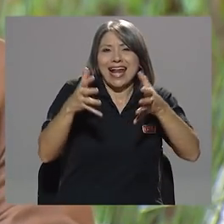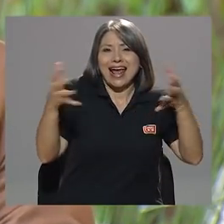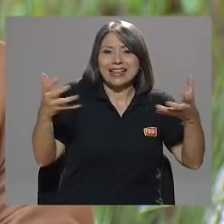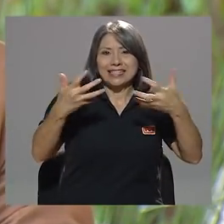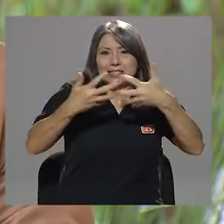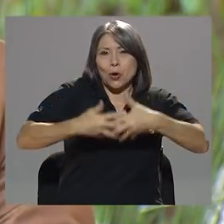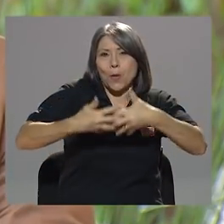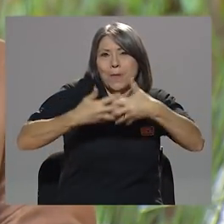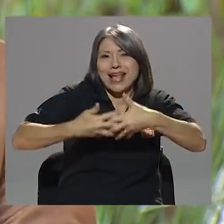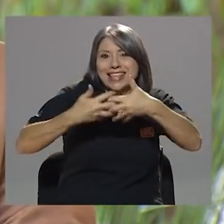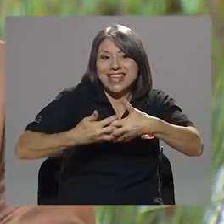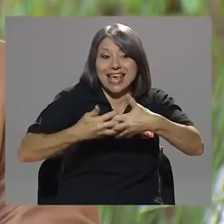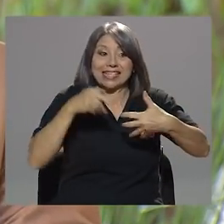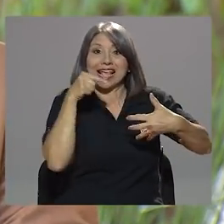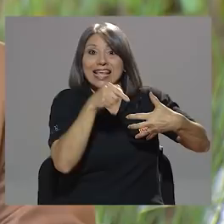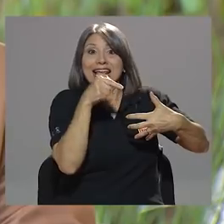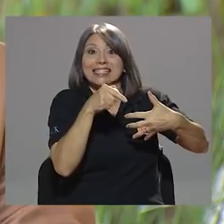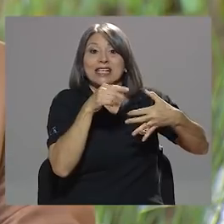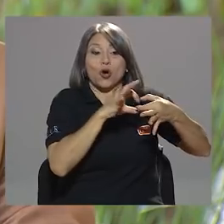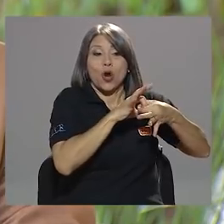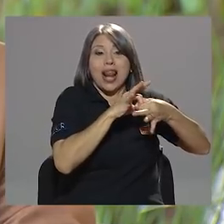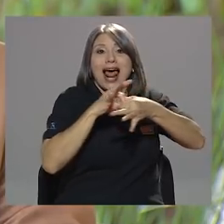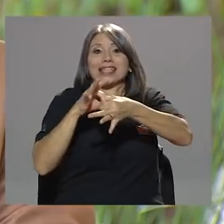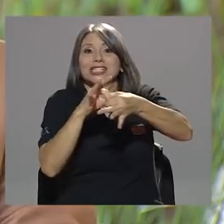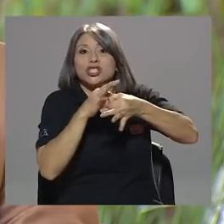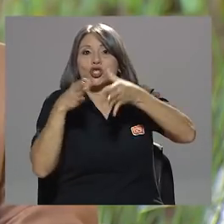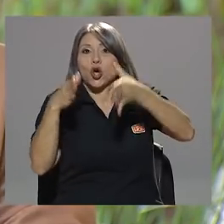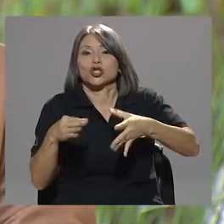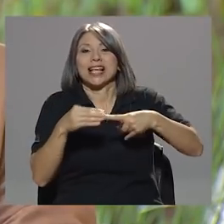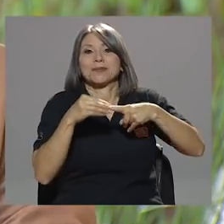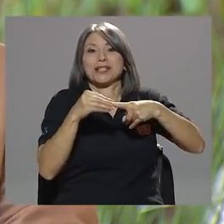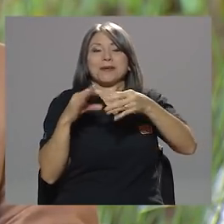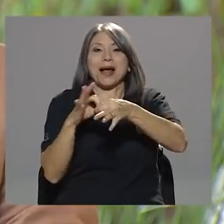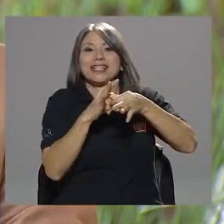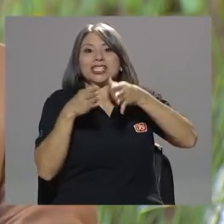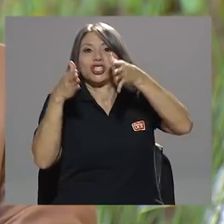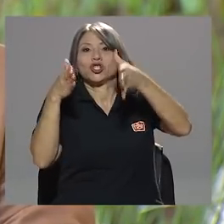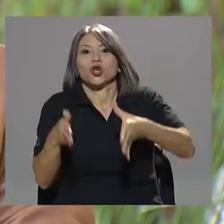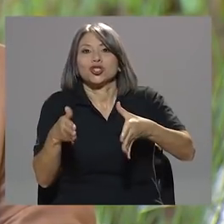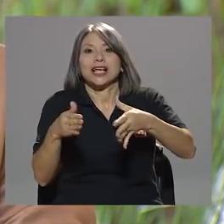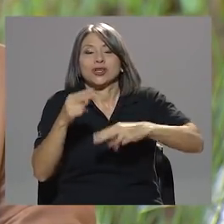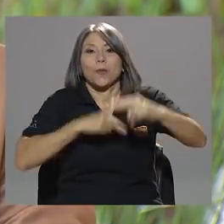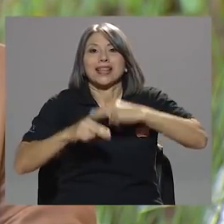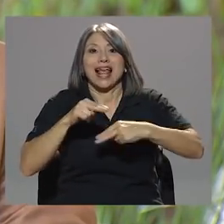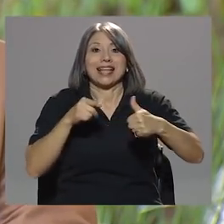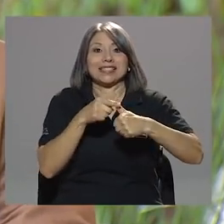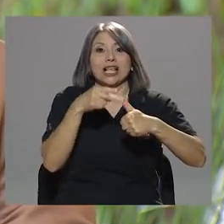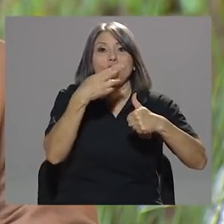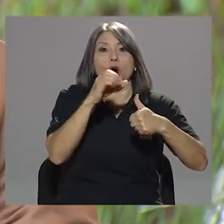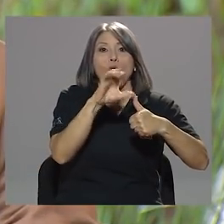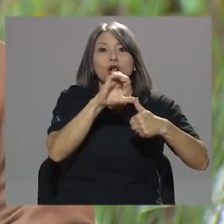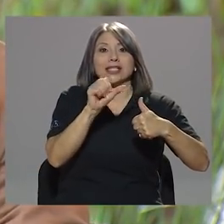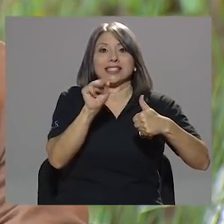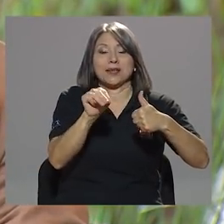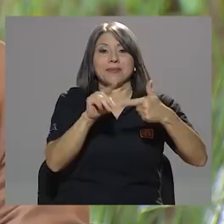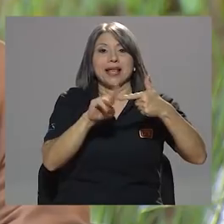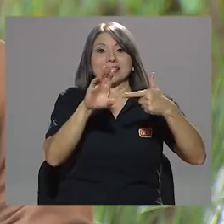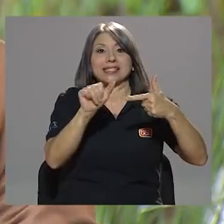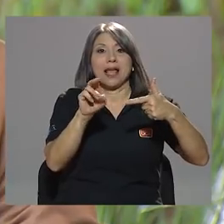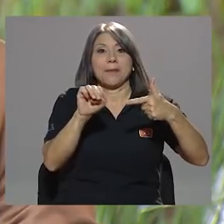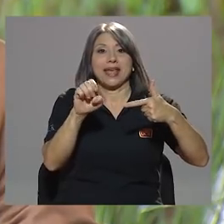que son las socias o principales socias comerciales de la cementera Holstein y la cementera CEMEX. 130,